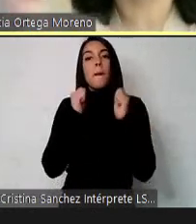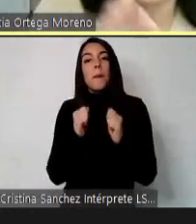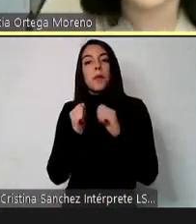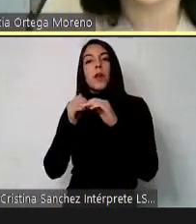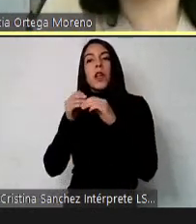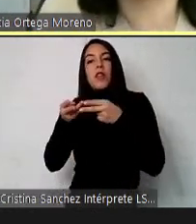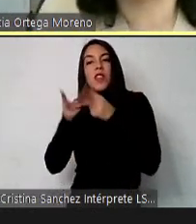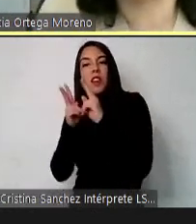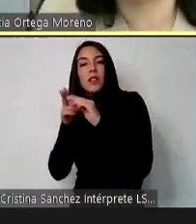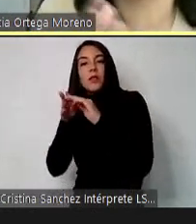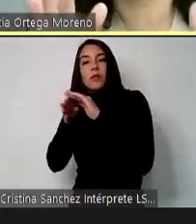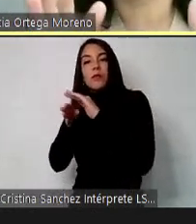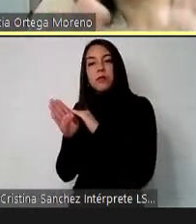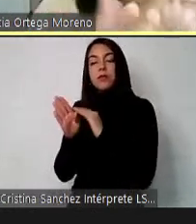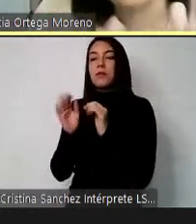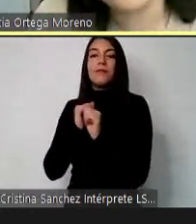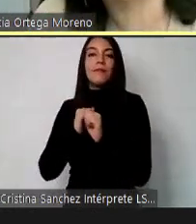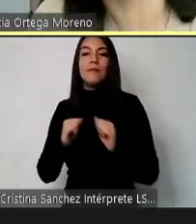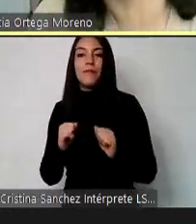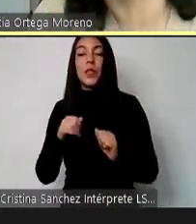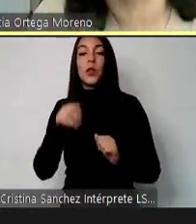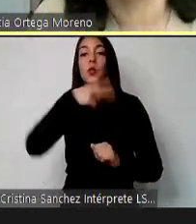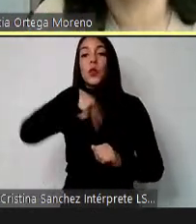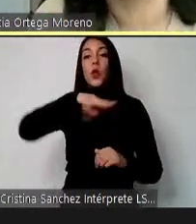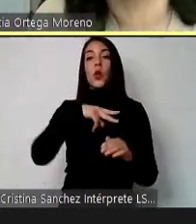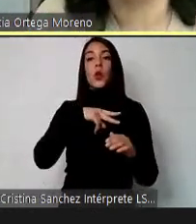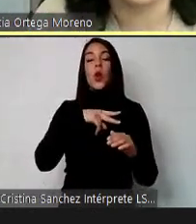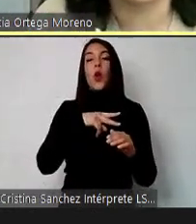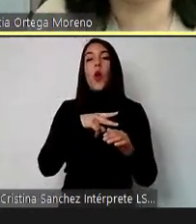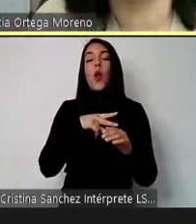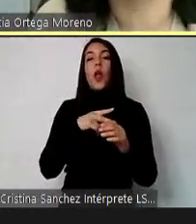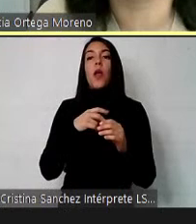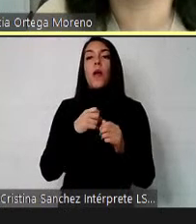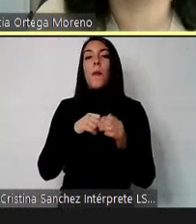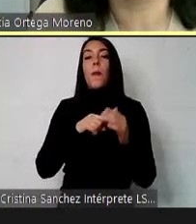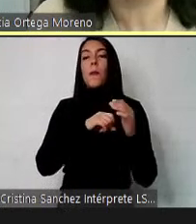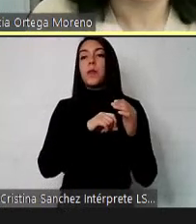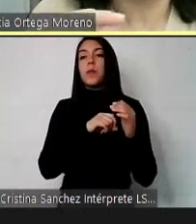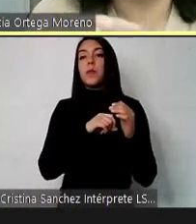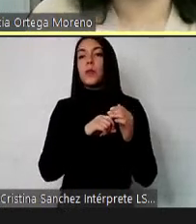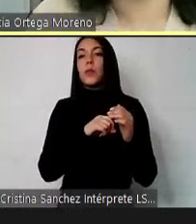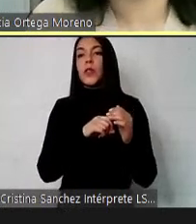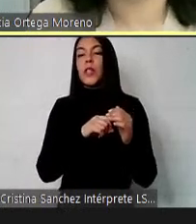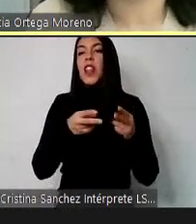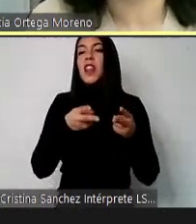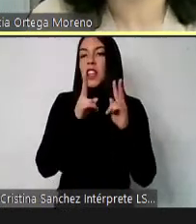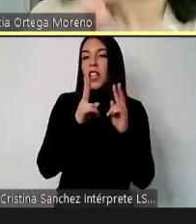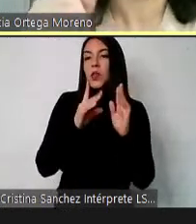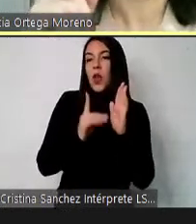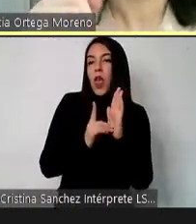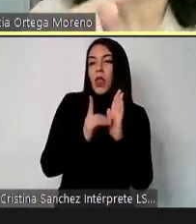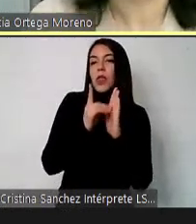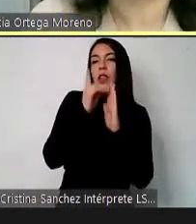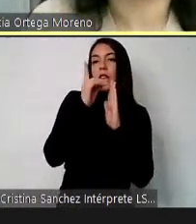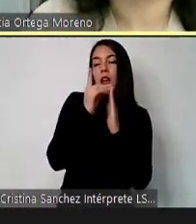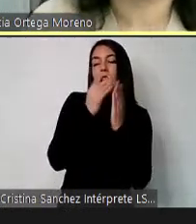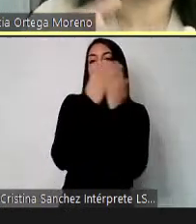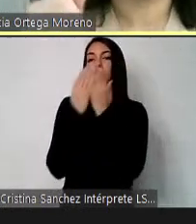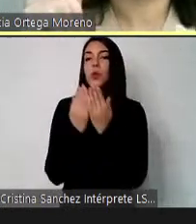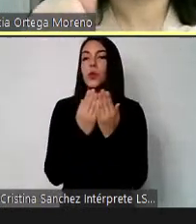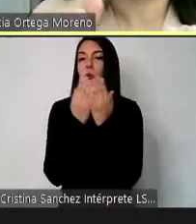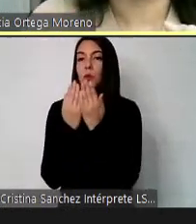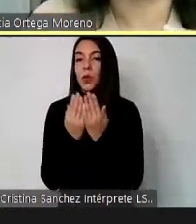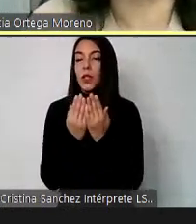posibilidad de ejercer su derecho le estamos impidiendo le estamos bloqueando la posibilidad de ejercer su derecho a desarrollarse a